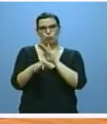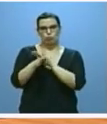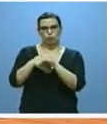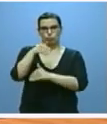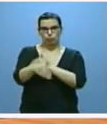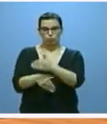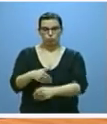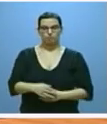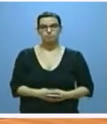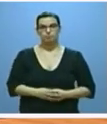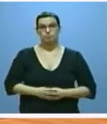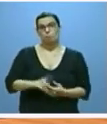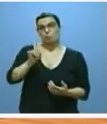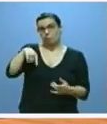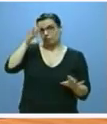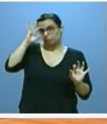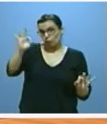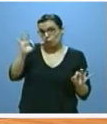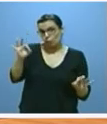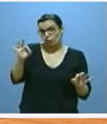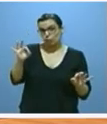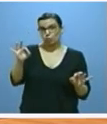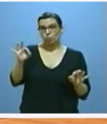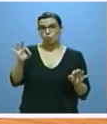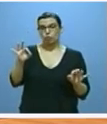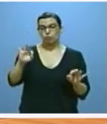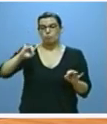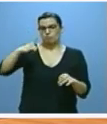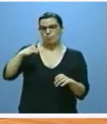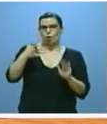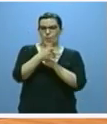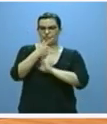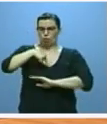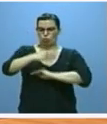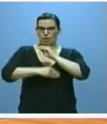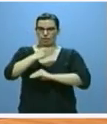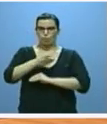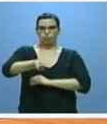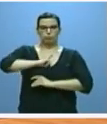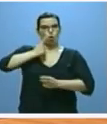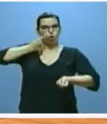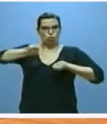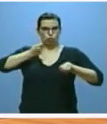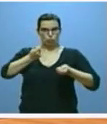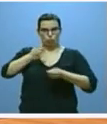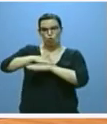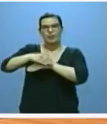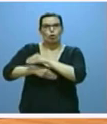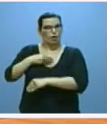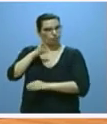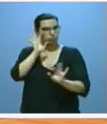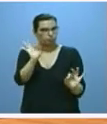también como no desde la rendición de cuentas y el control parlamentario de la acción de gobierno